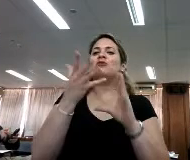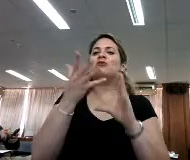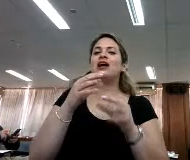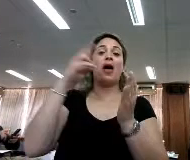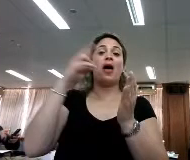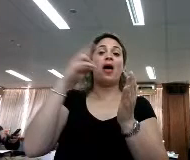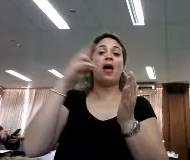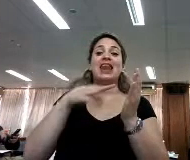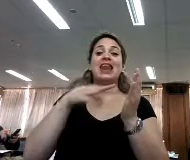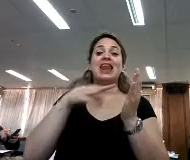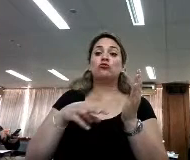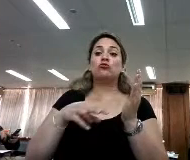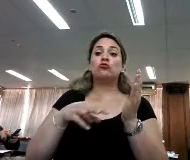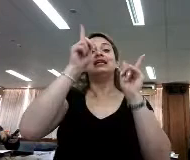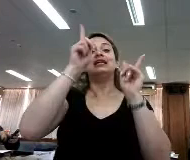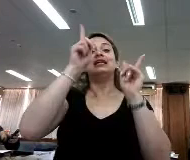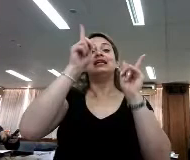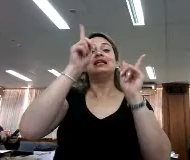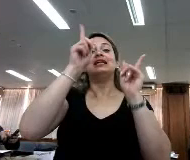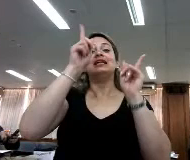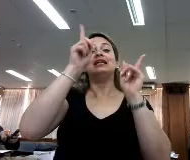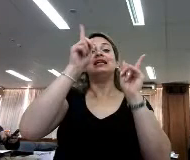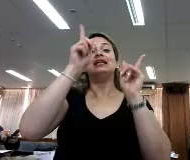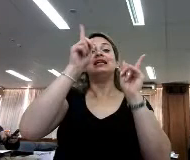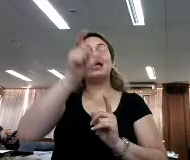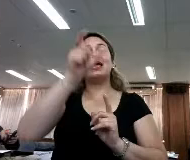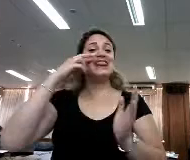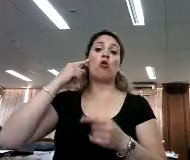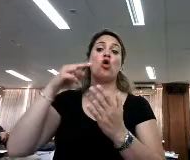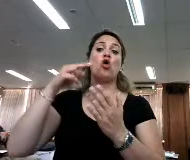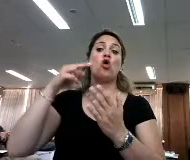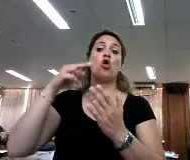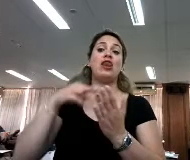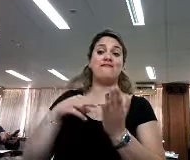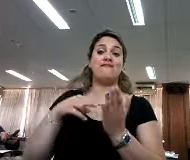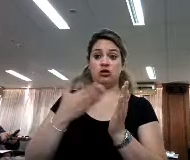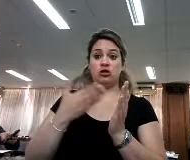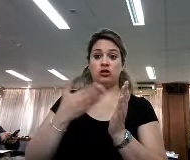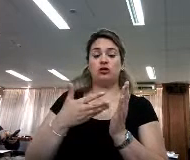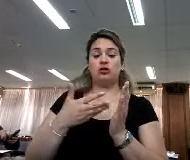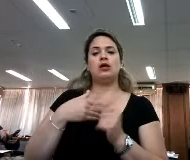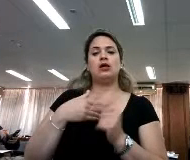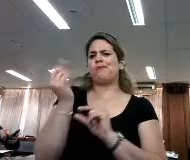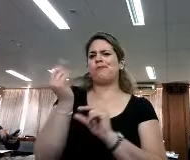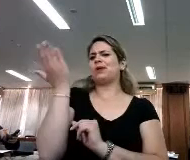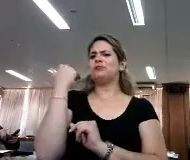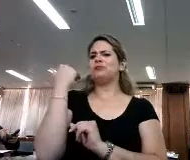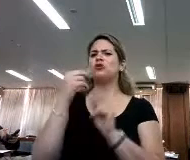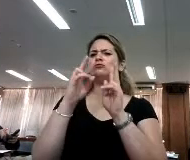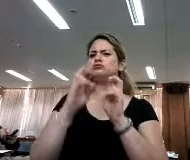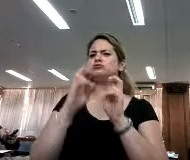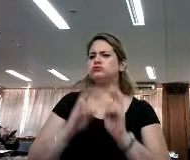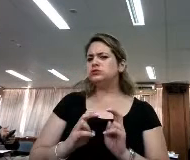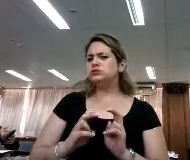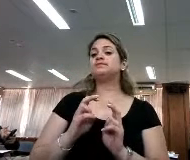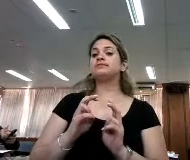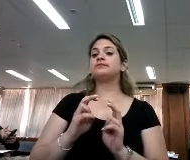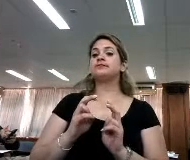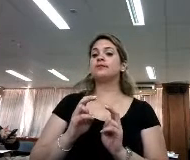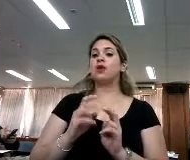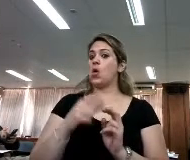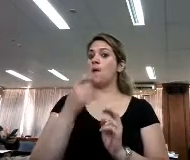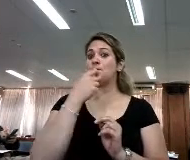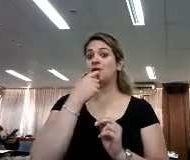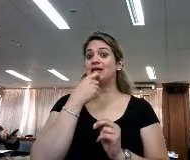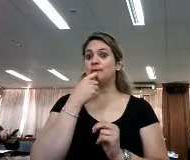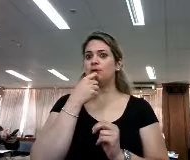y de lectores también se lleva al audiolibro mismo. Recientemente se publicó un estudio donde decían que por ejemplo